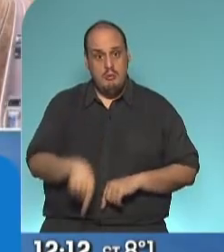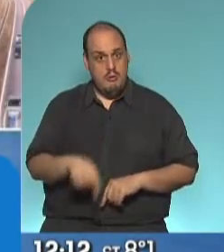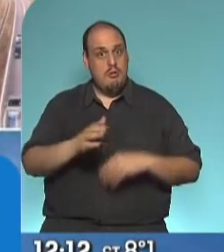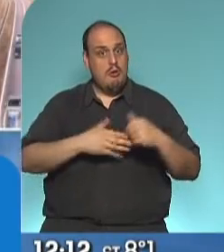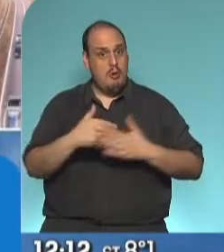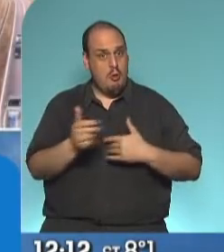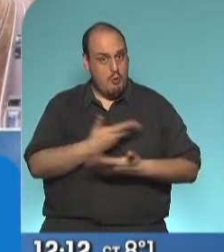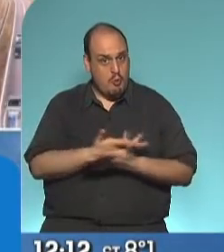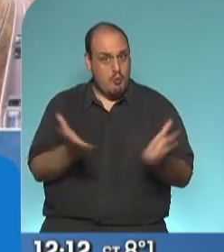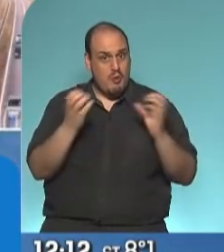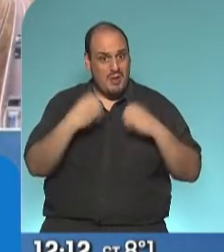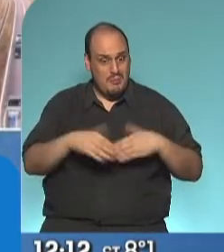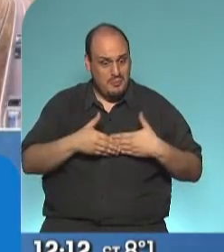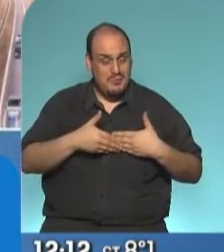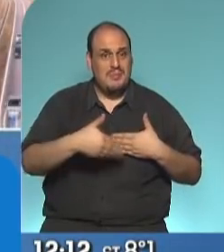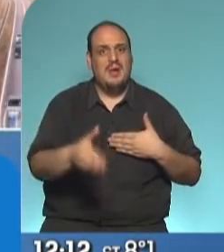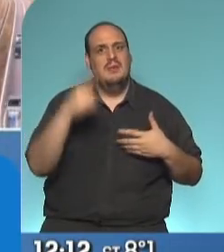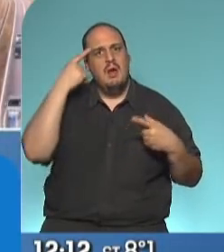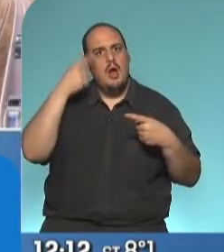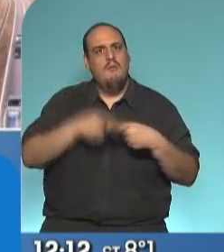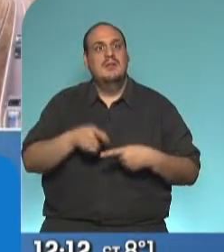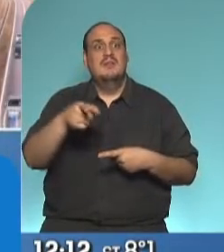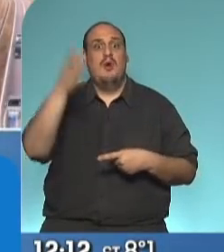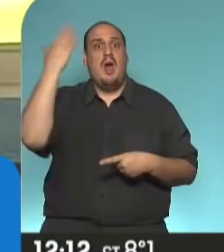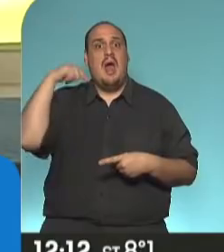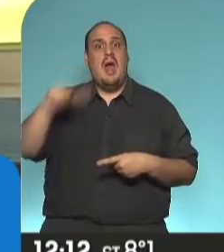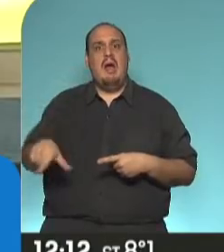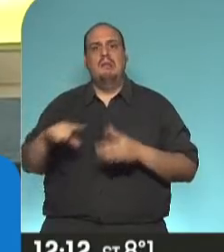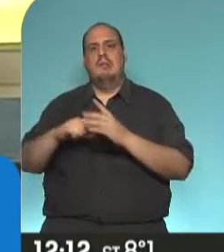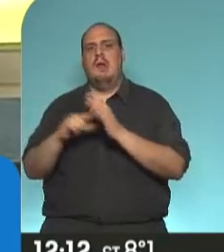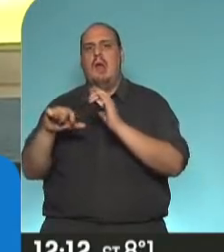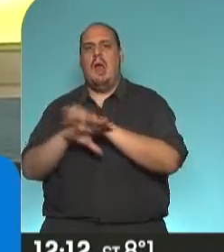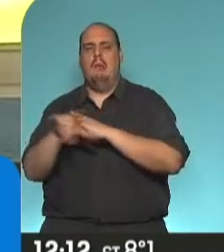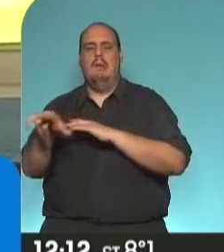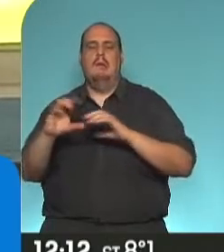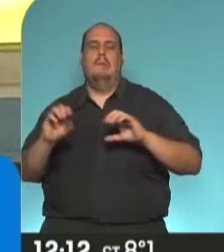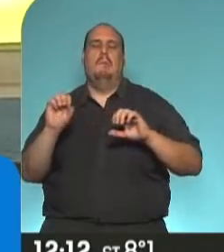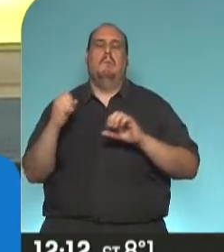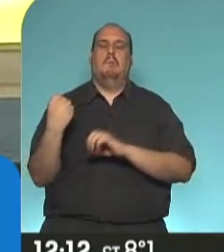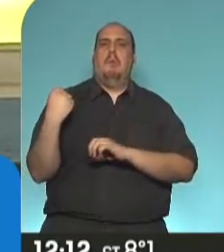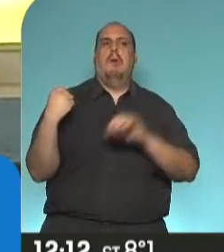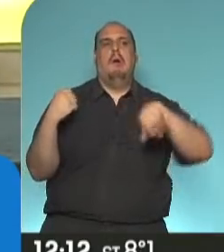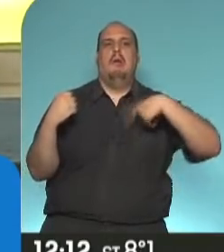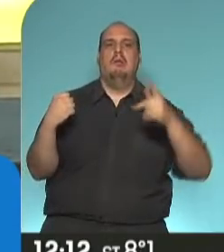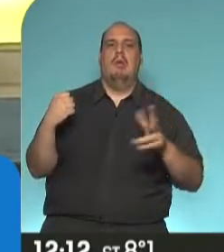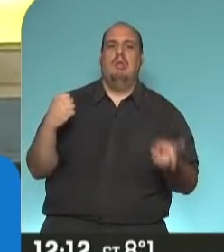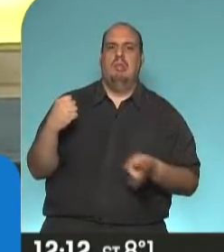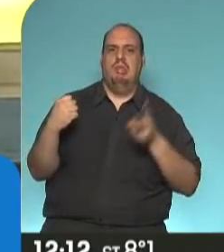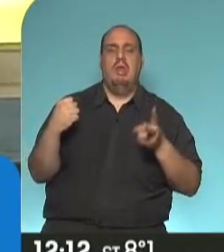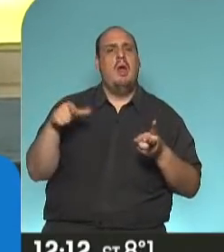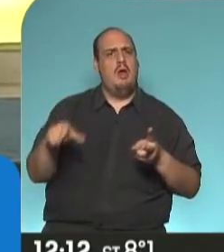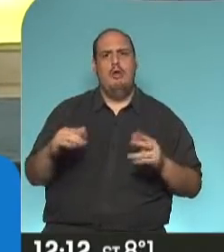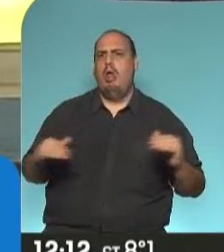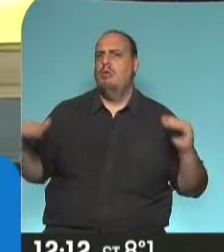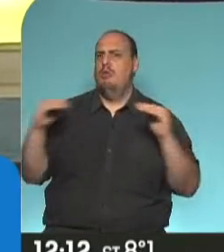hoy tienen el sentido de reparar las asimetrías territoriales, pretenden poner un freno con un Estado presente